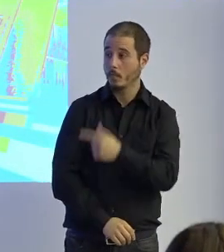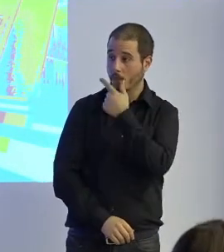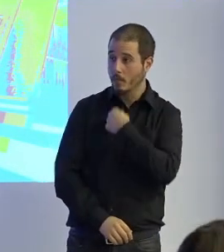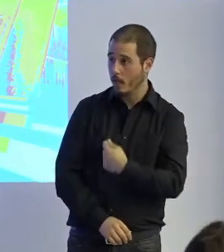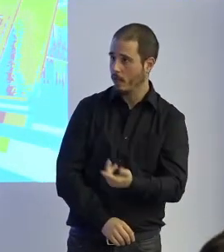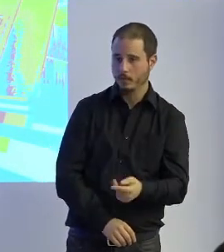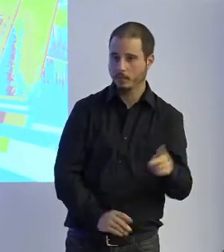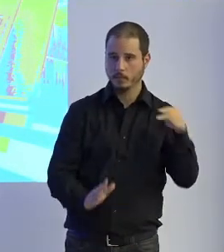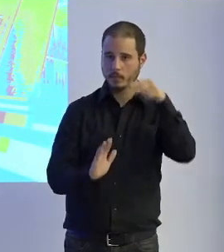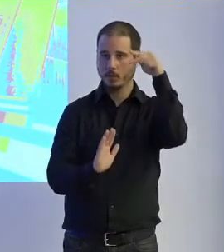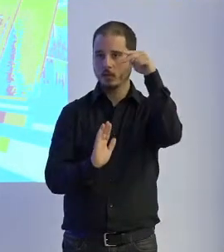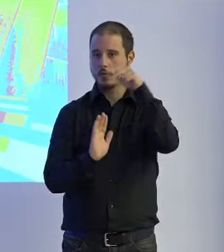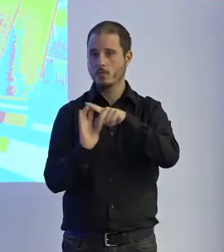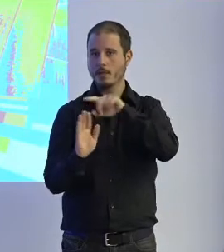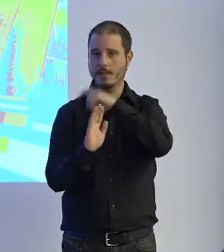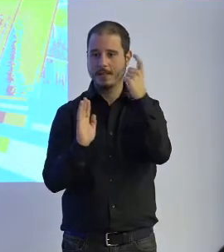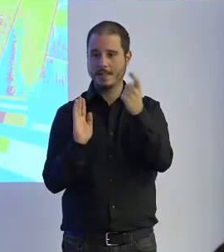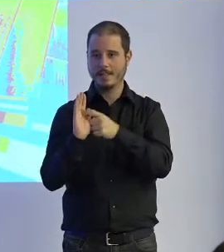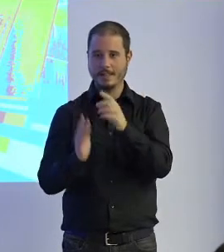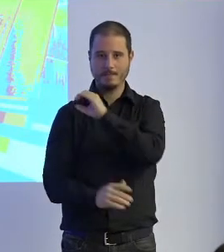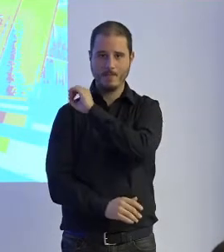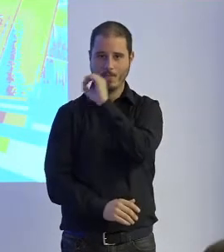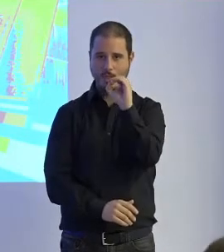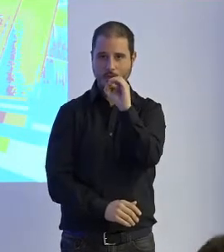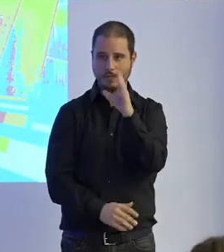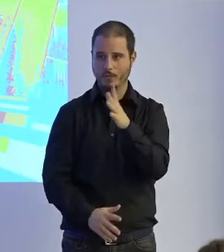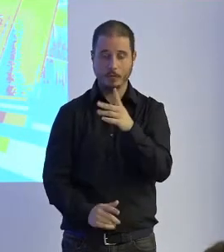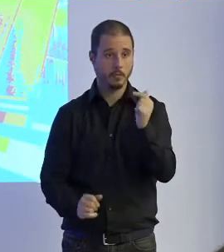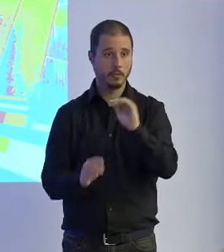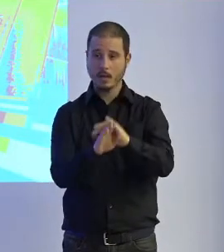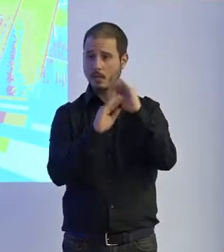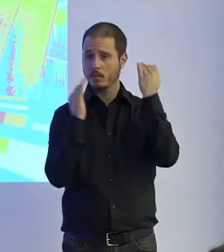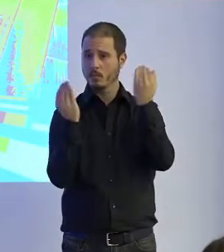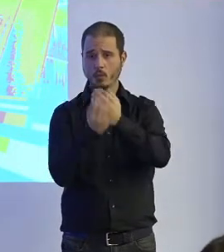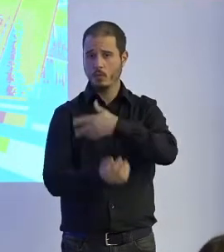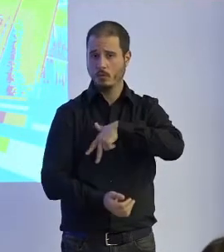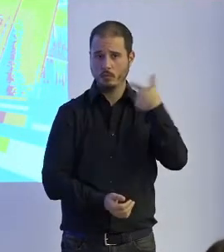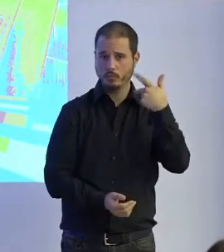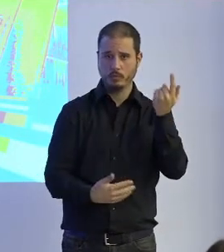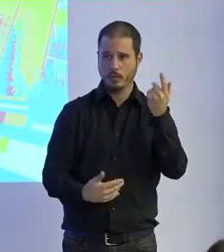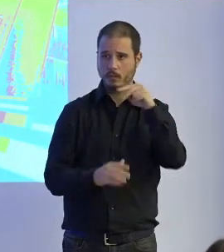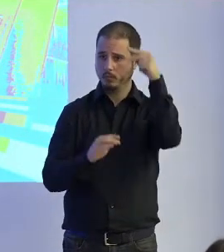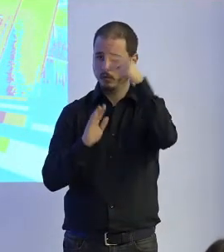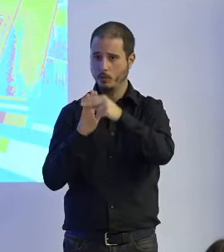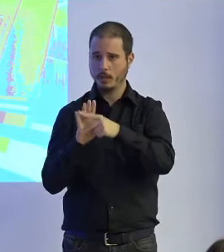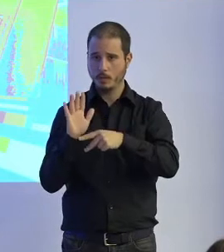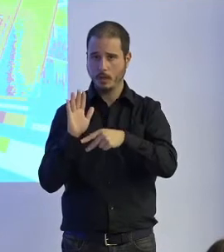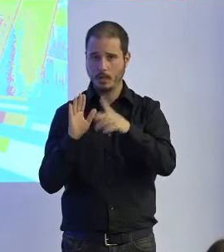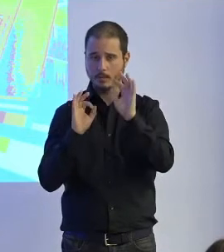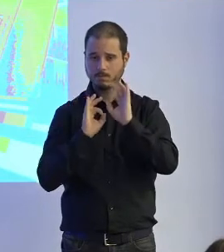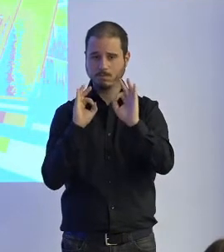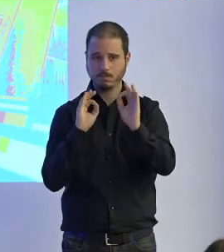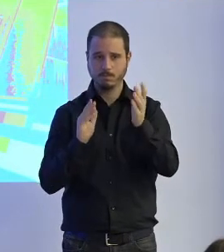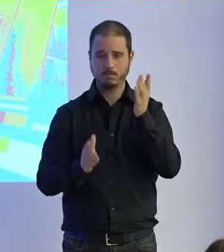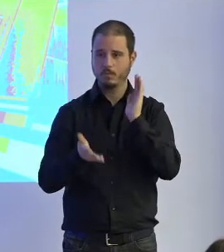cero normativa cero pero normativa cero en todo el mundo no existe una normativa específica para los